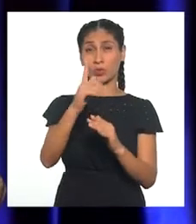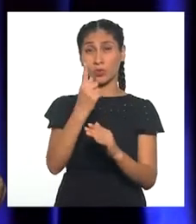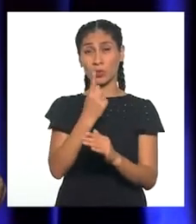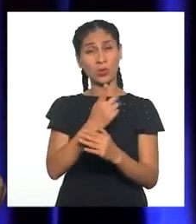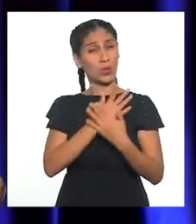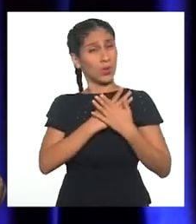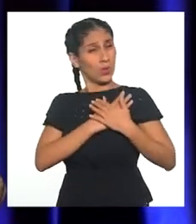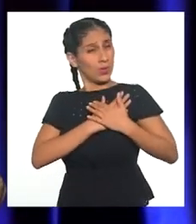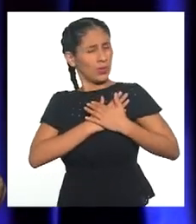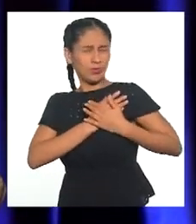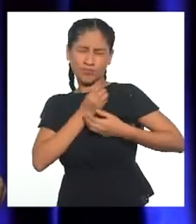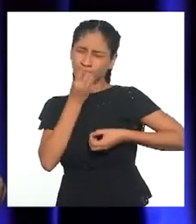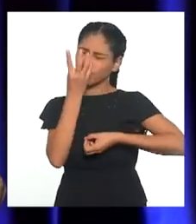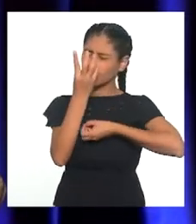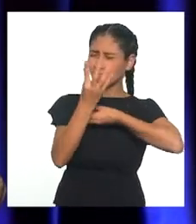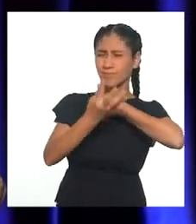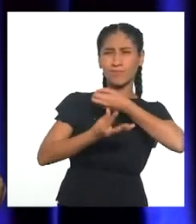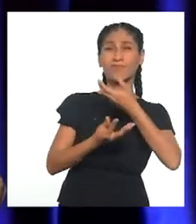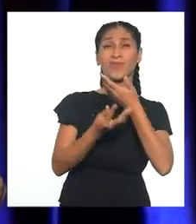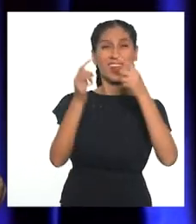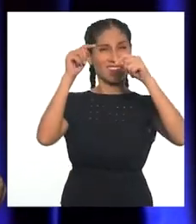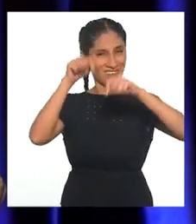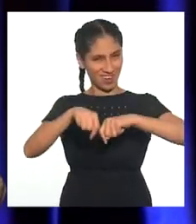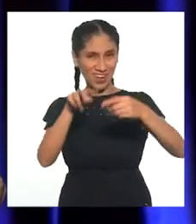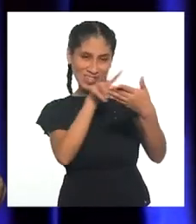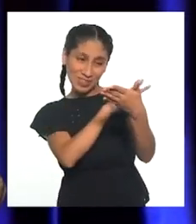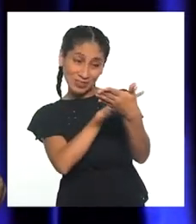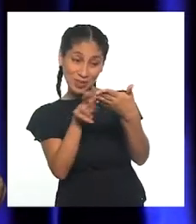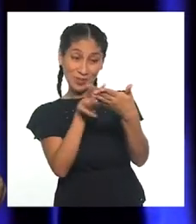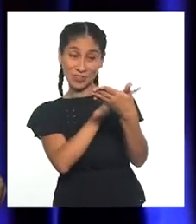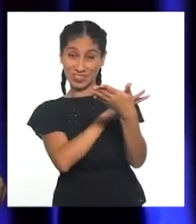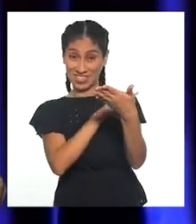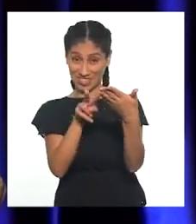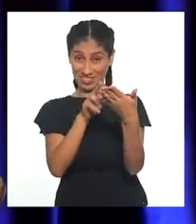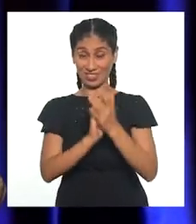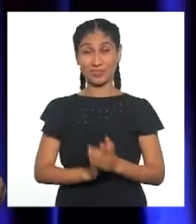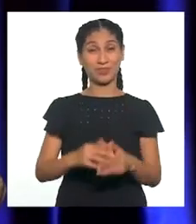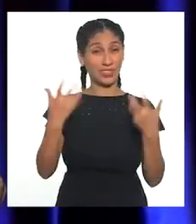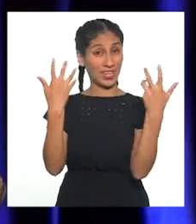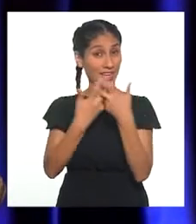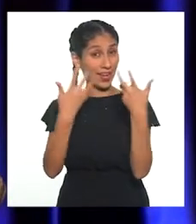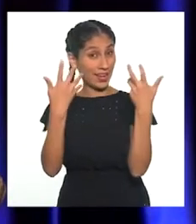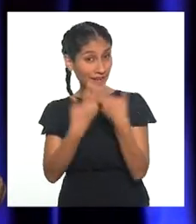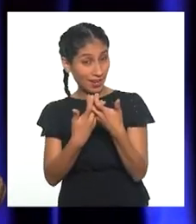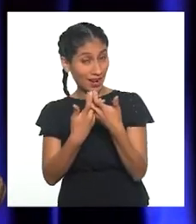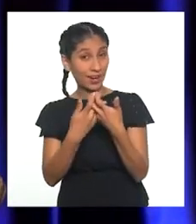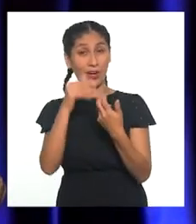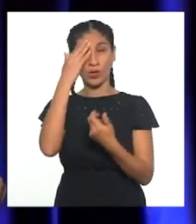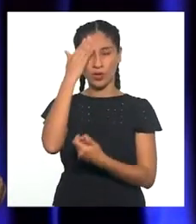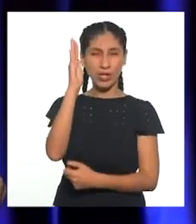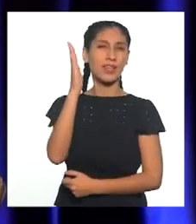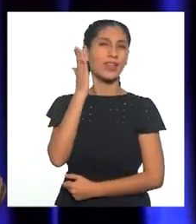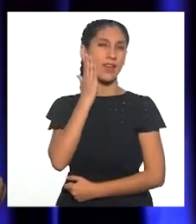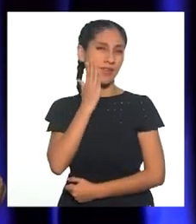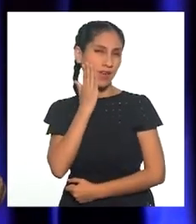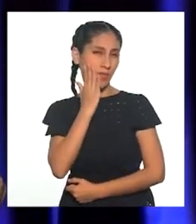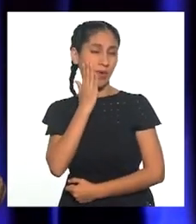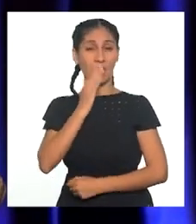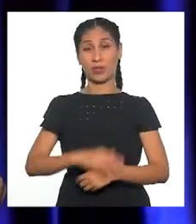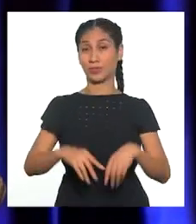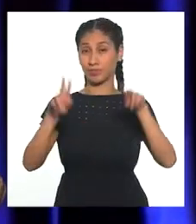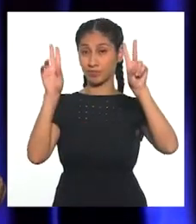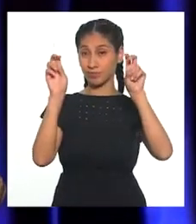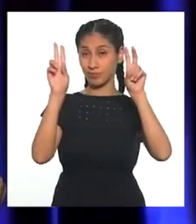más reconocidos está el que leeremos a continuación, acorde a la fecha que conmemoramos. Se